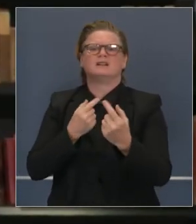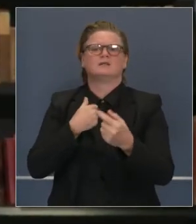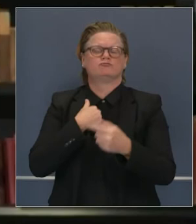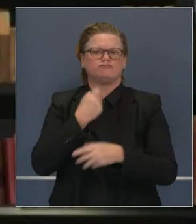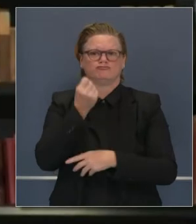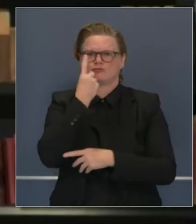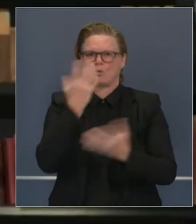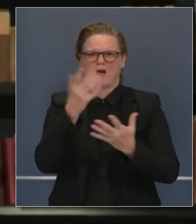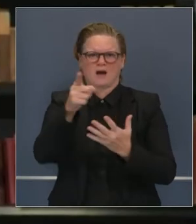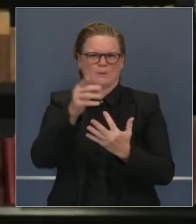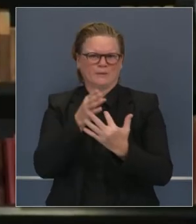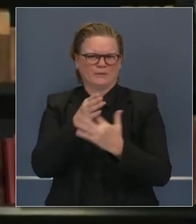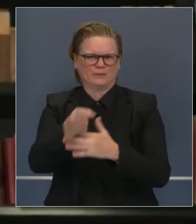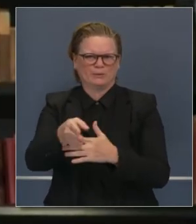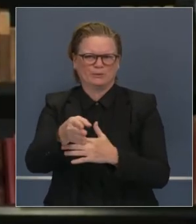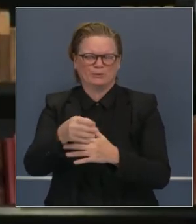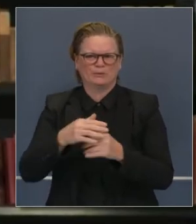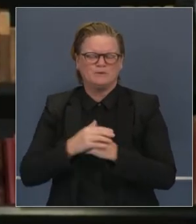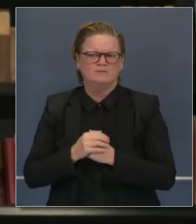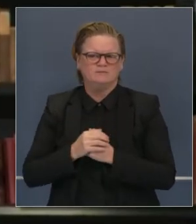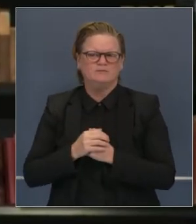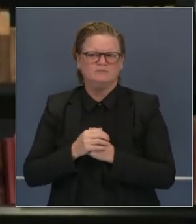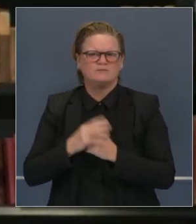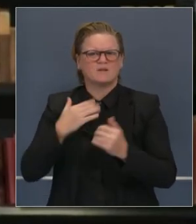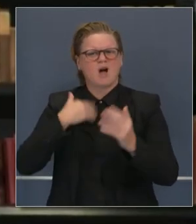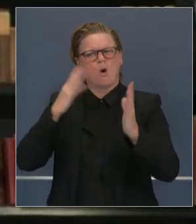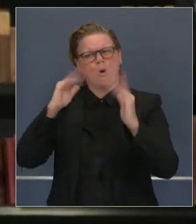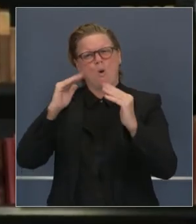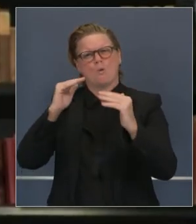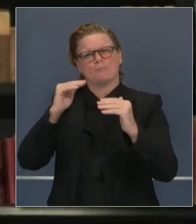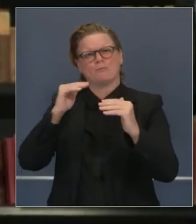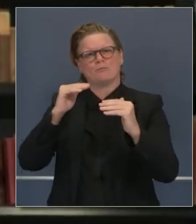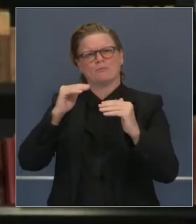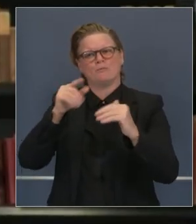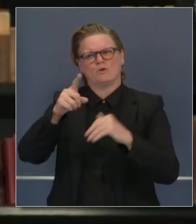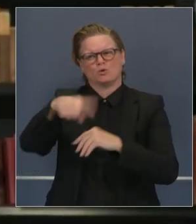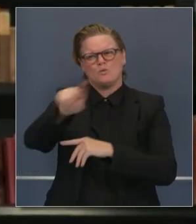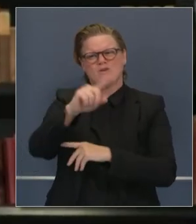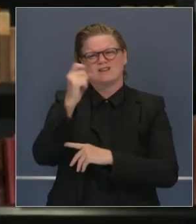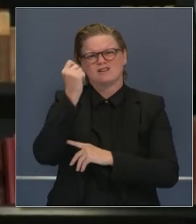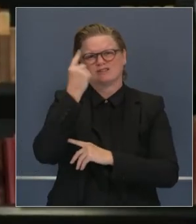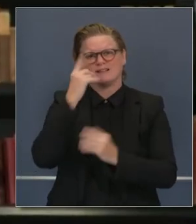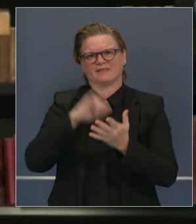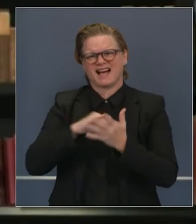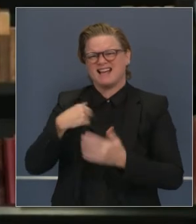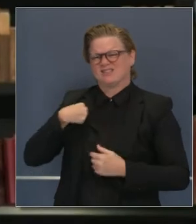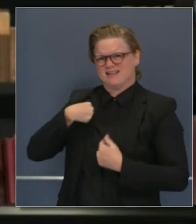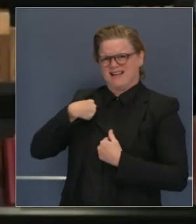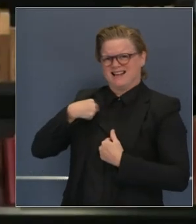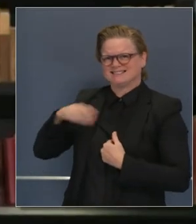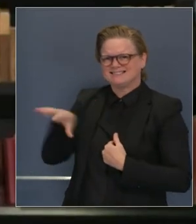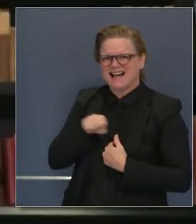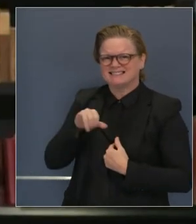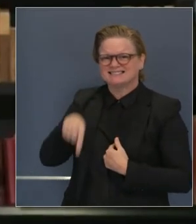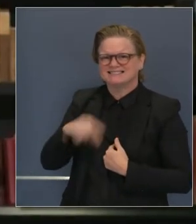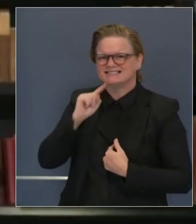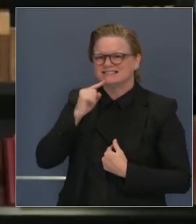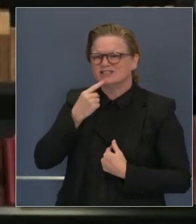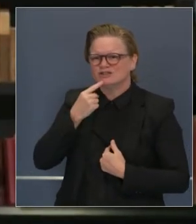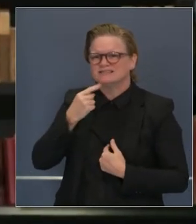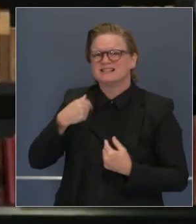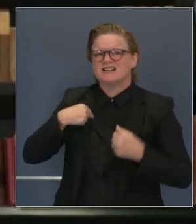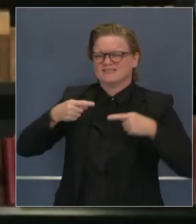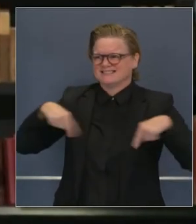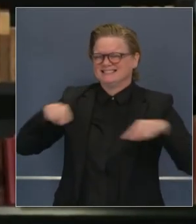comprensión a la gente que entiende lo que les pedimos que hagan. Seguimos que